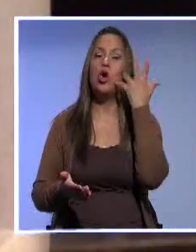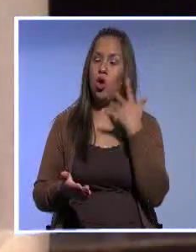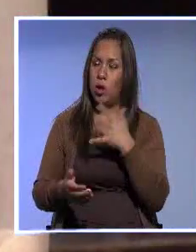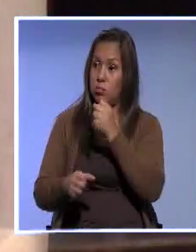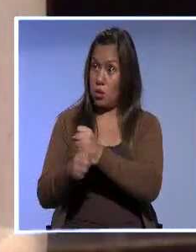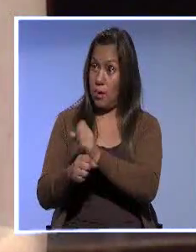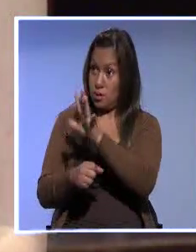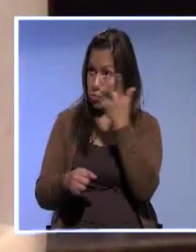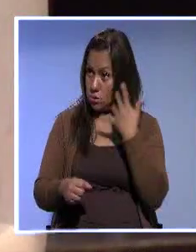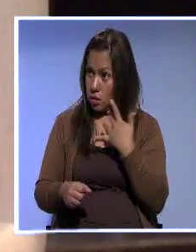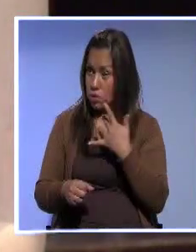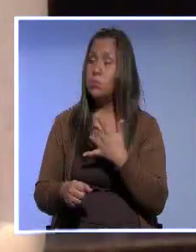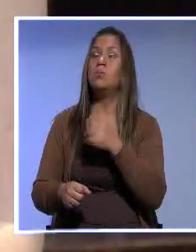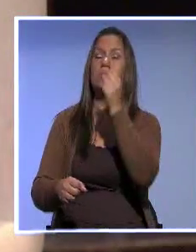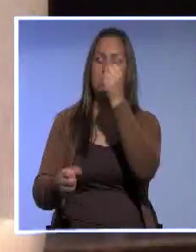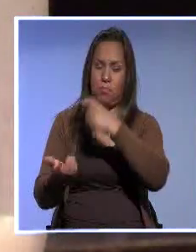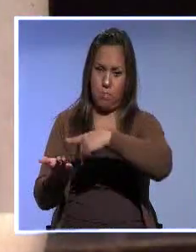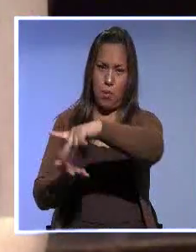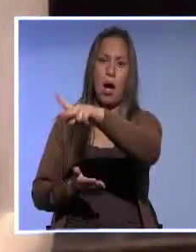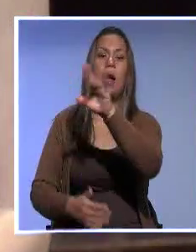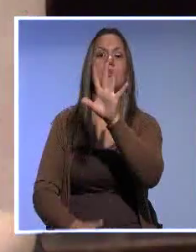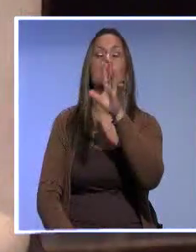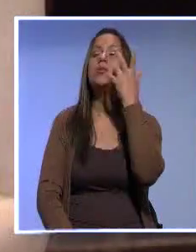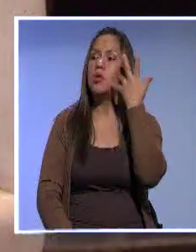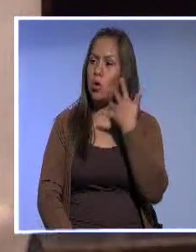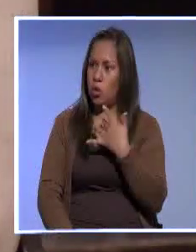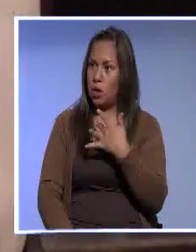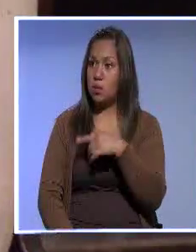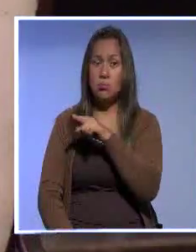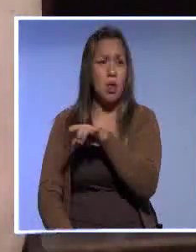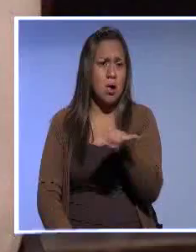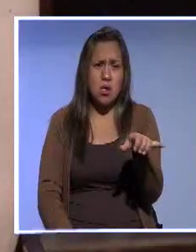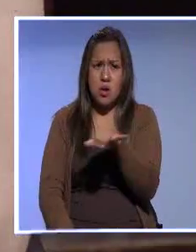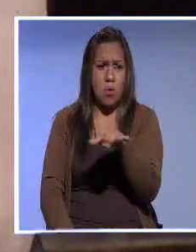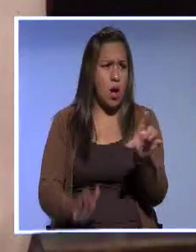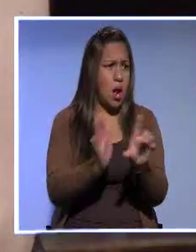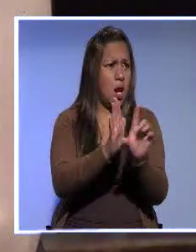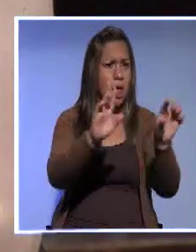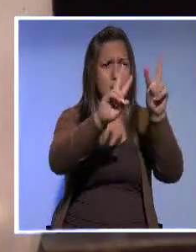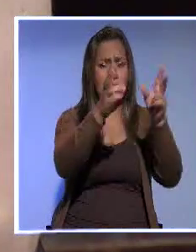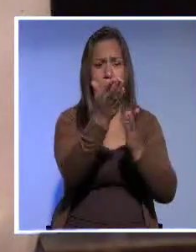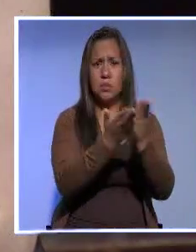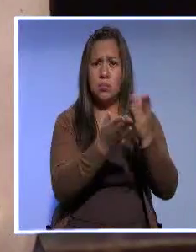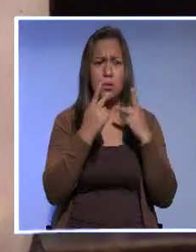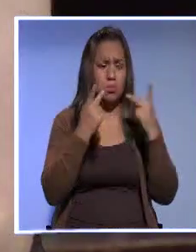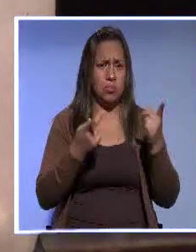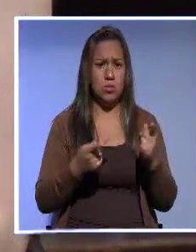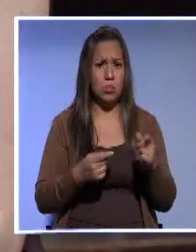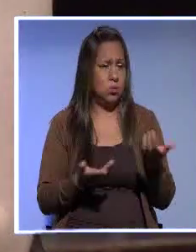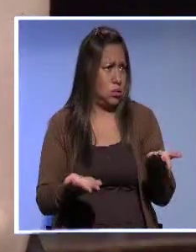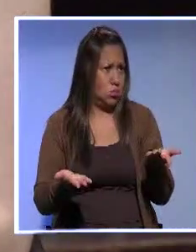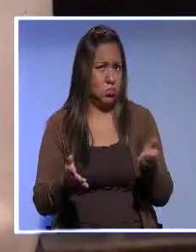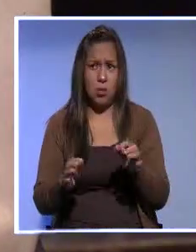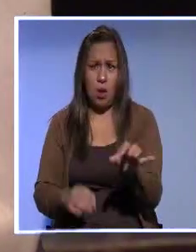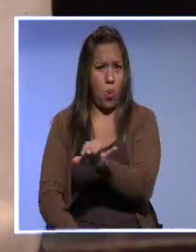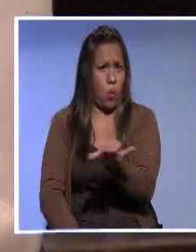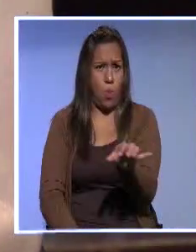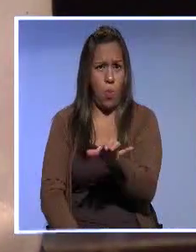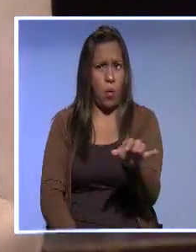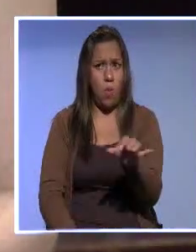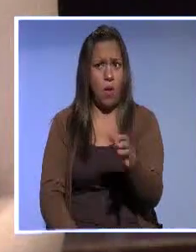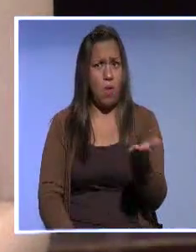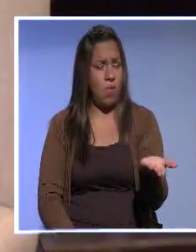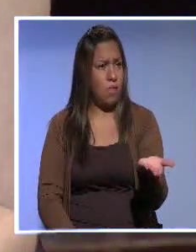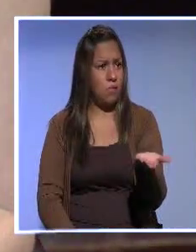pretende implementar con esta reforma a la LOCEP. ¿Allí también no hay una diferenciación en cuanto a ambas